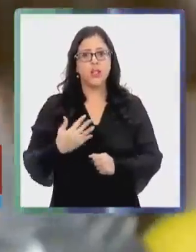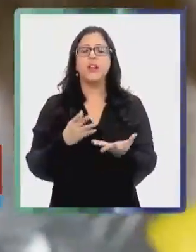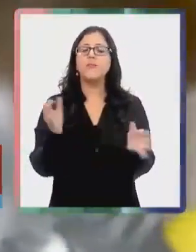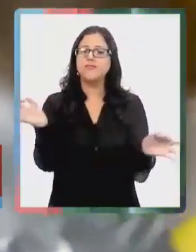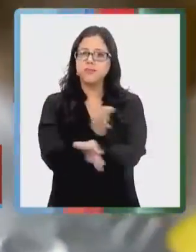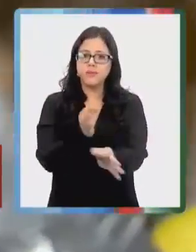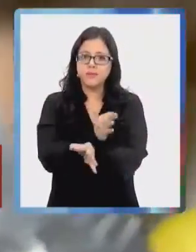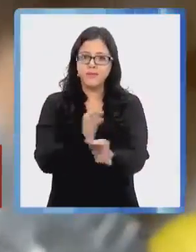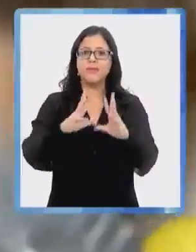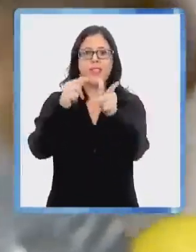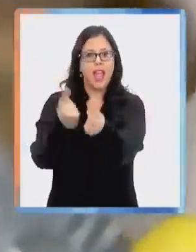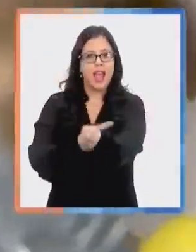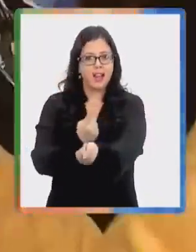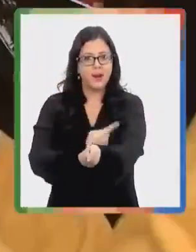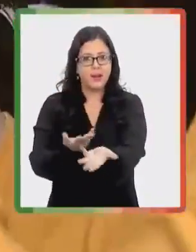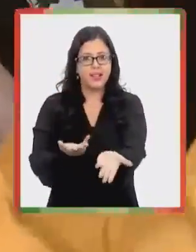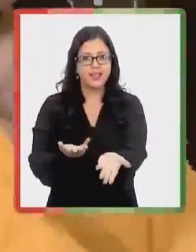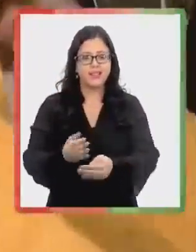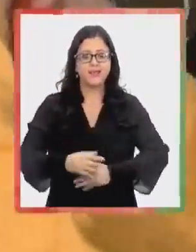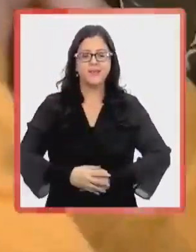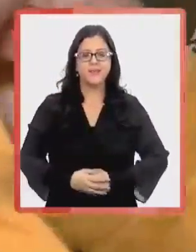consejos a las familias.